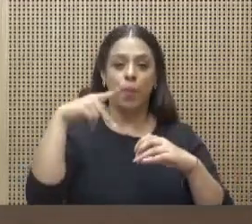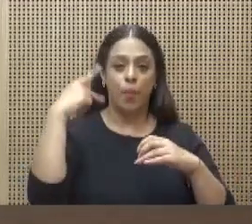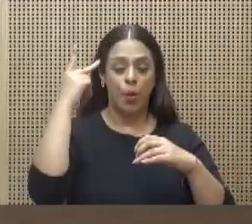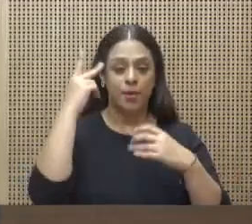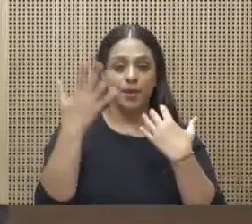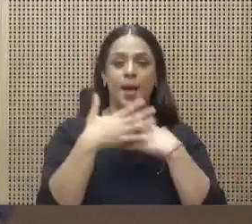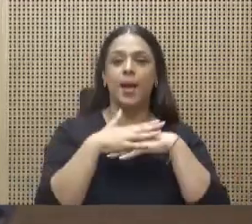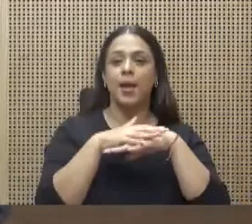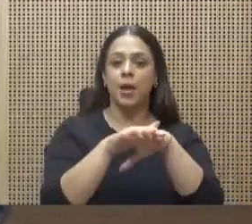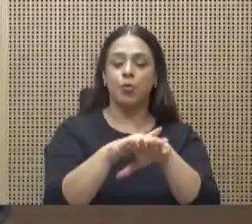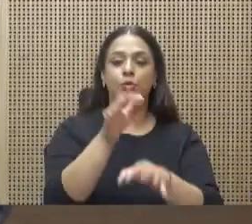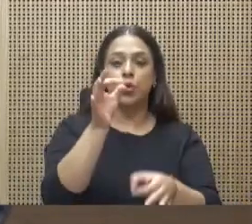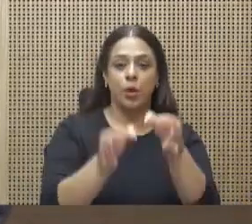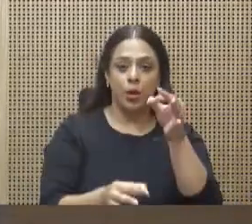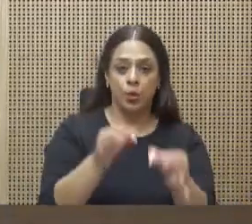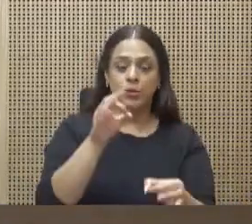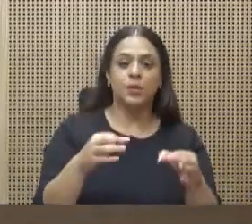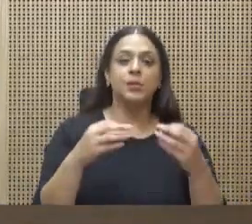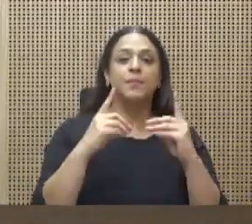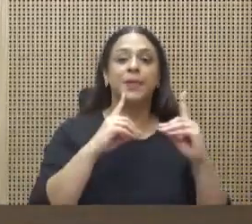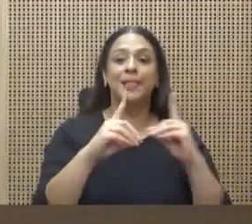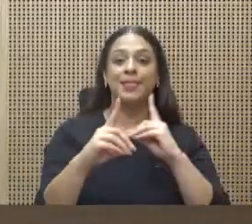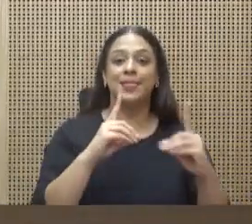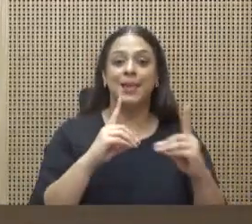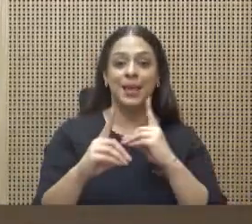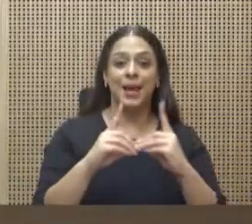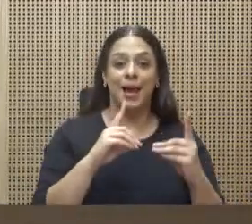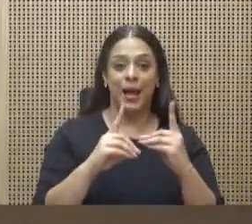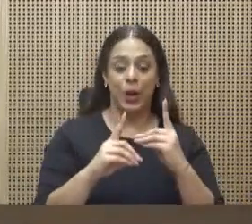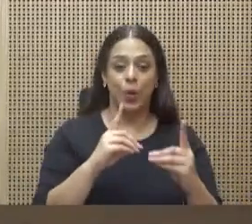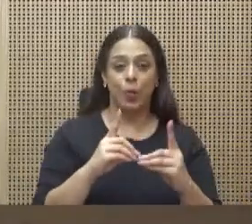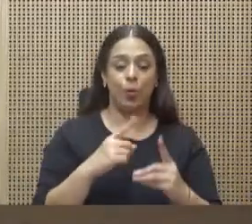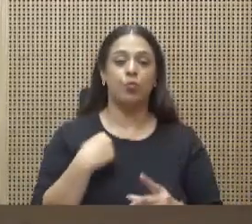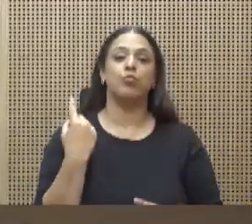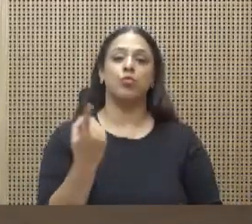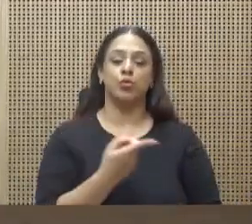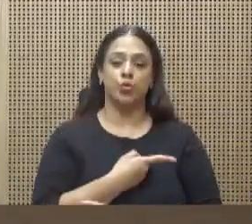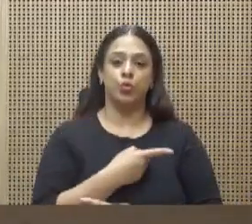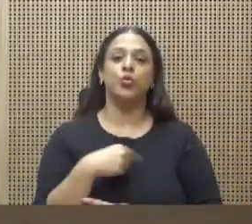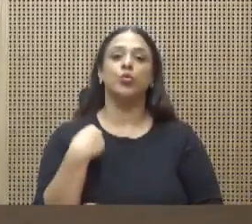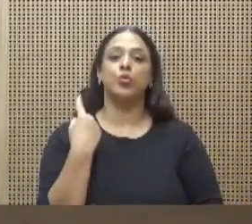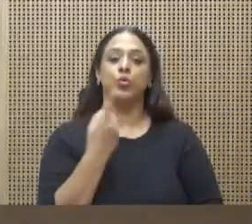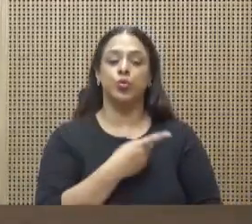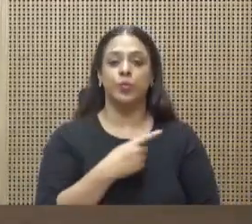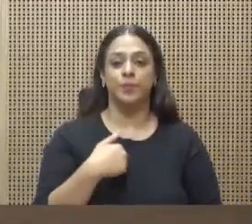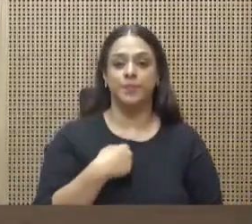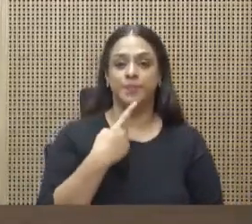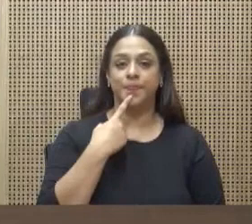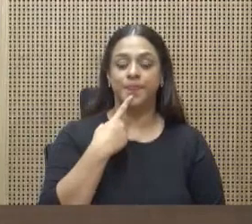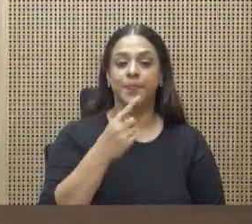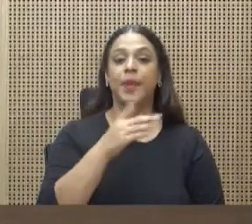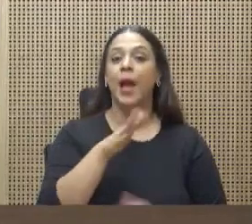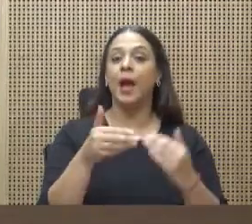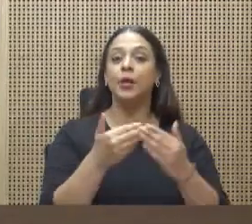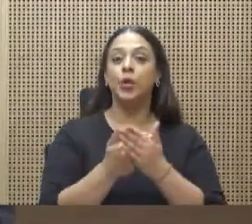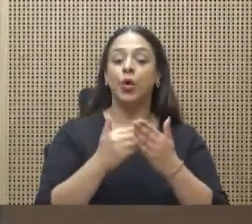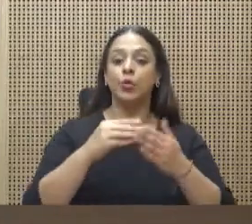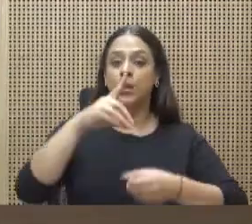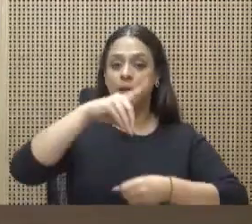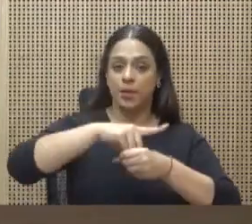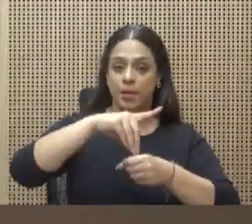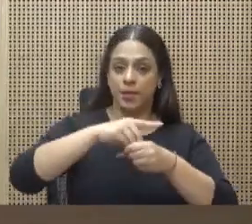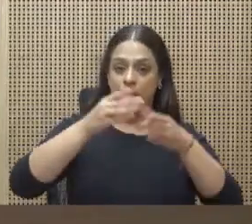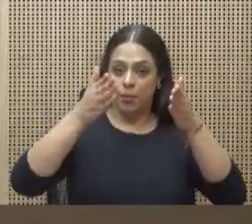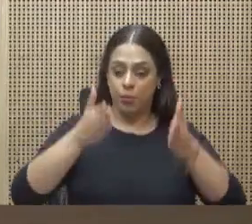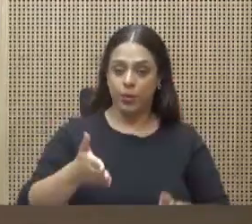democrático, nosotros, y me refiero a todos los diputados y diputadas aquí presentes, podemos también